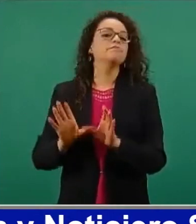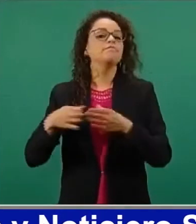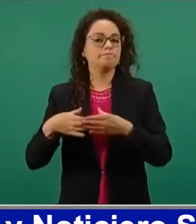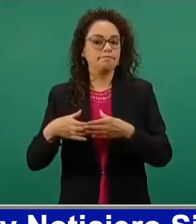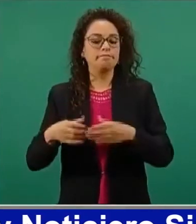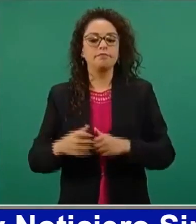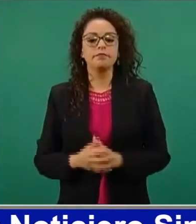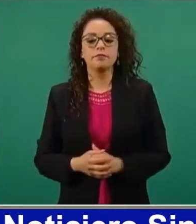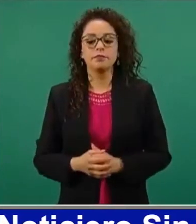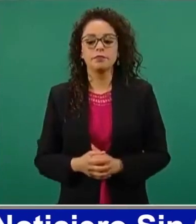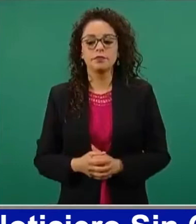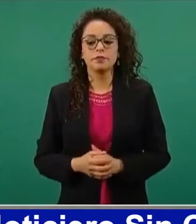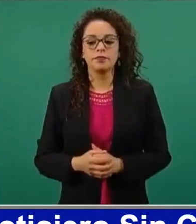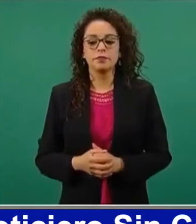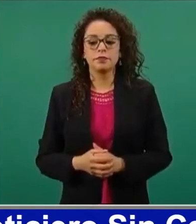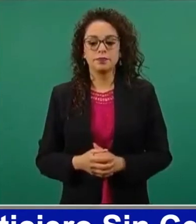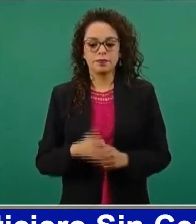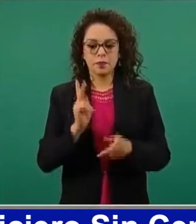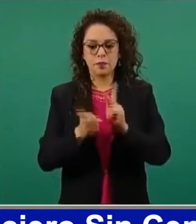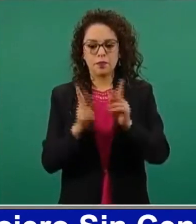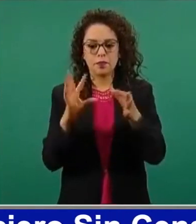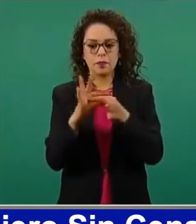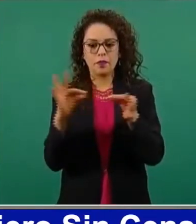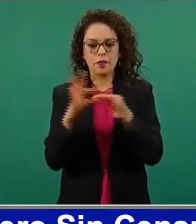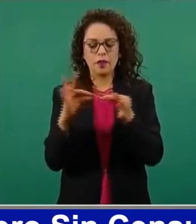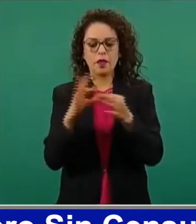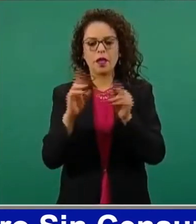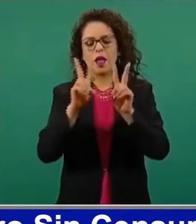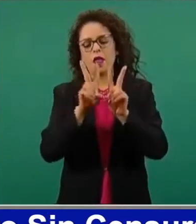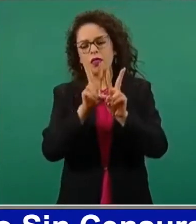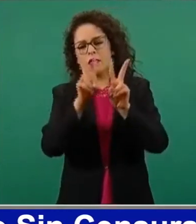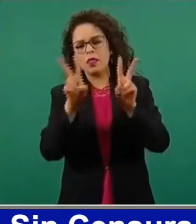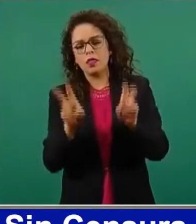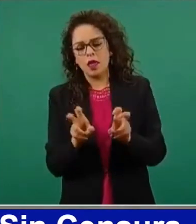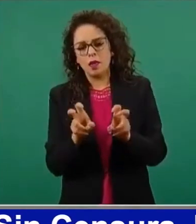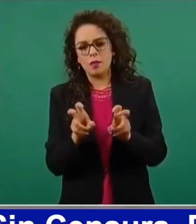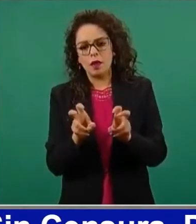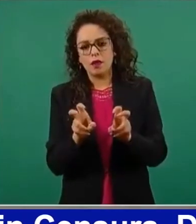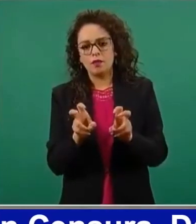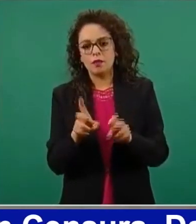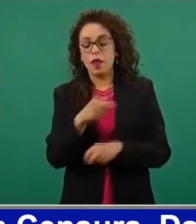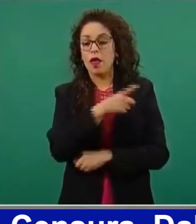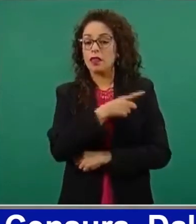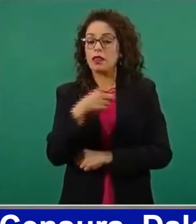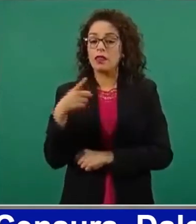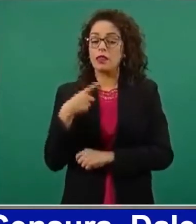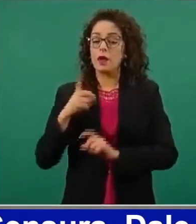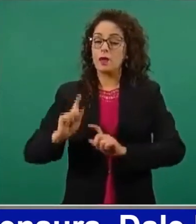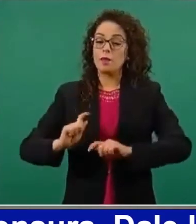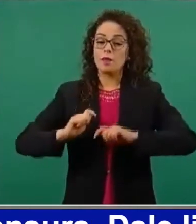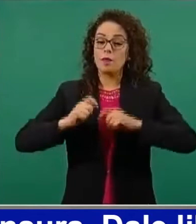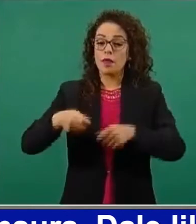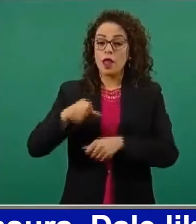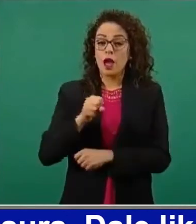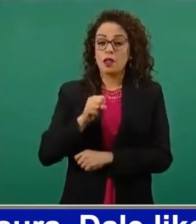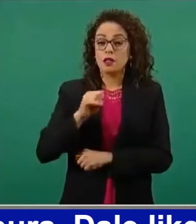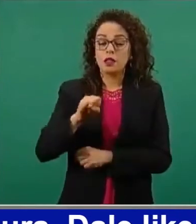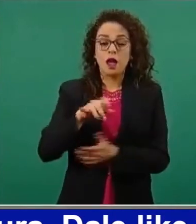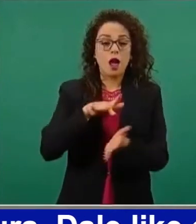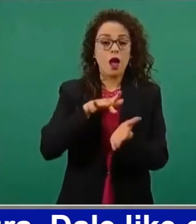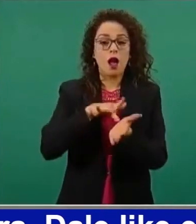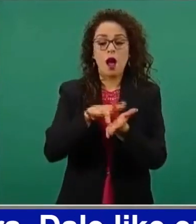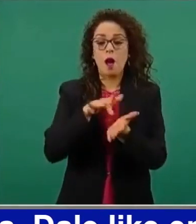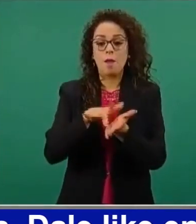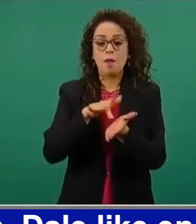y se trató un tema, el de darle todo el apoyo a una